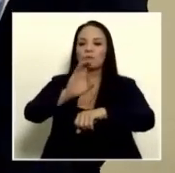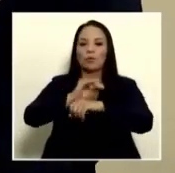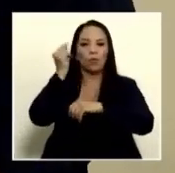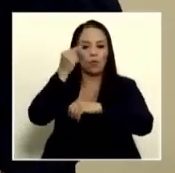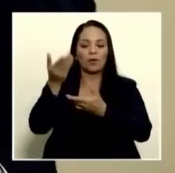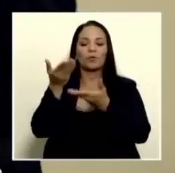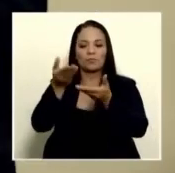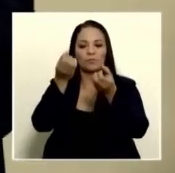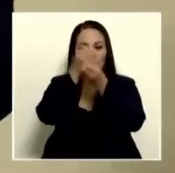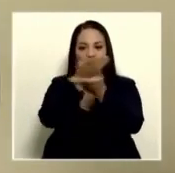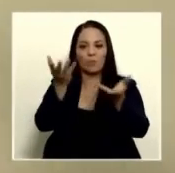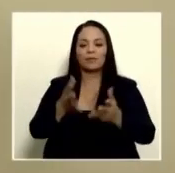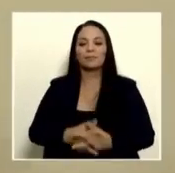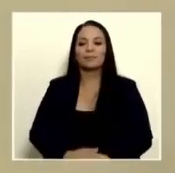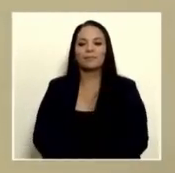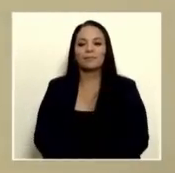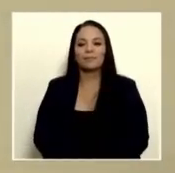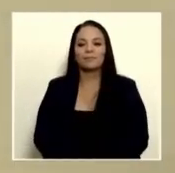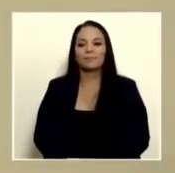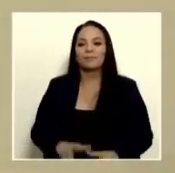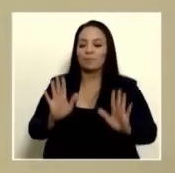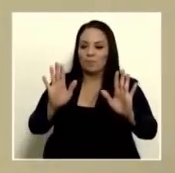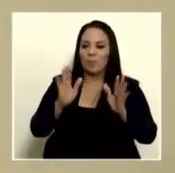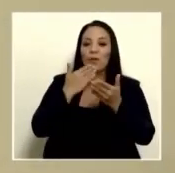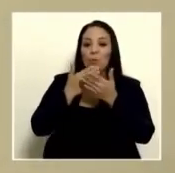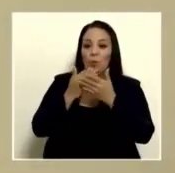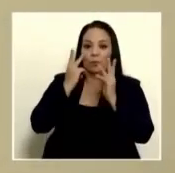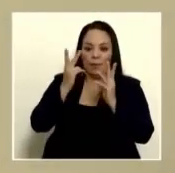de Gobierno. Bueno, vean.